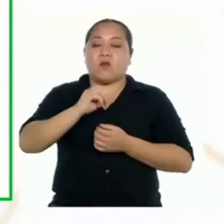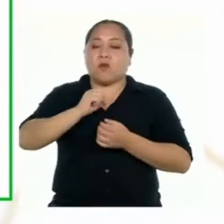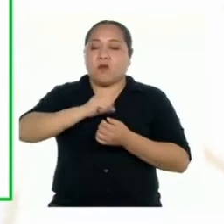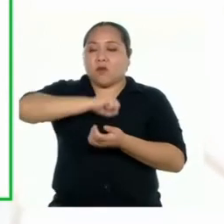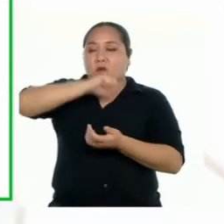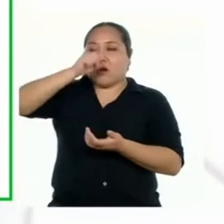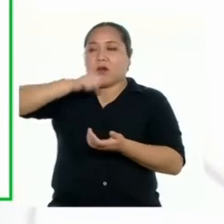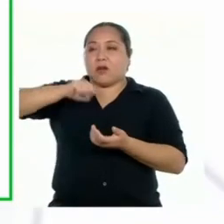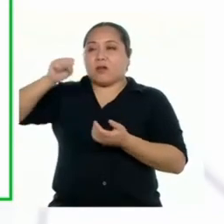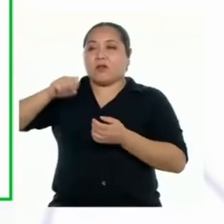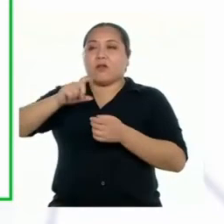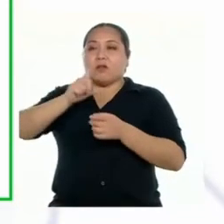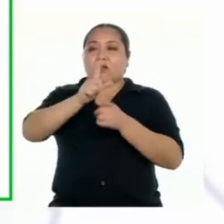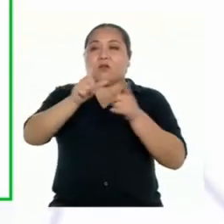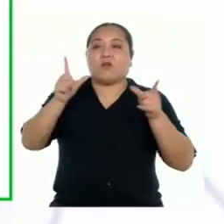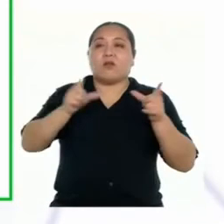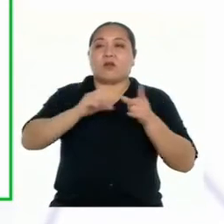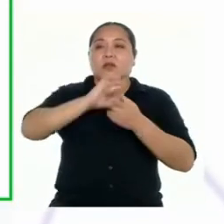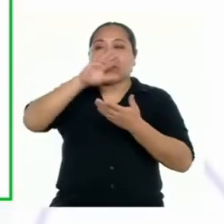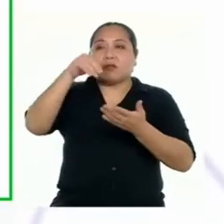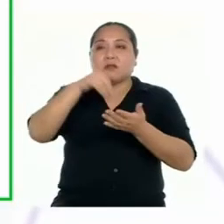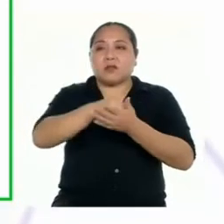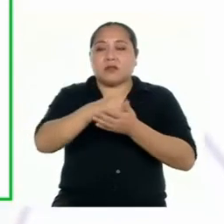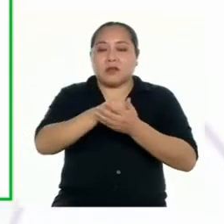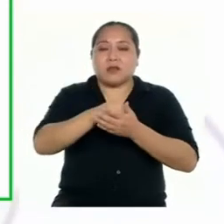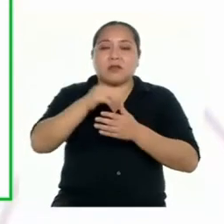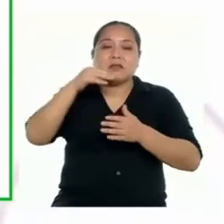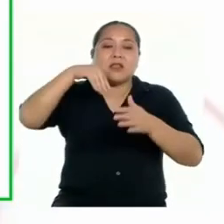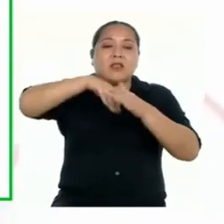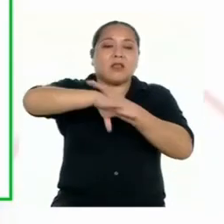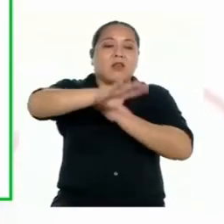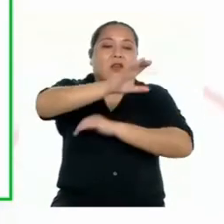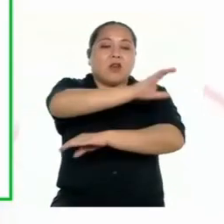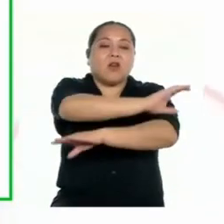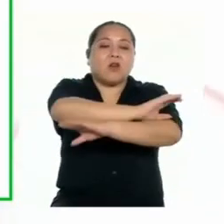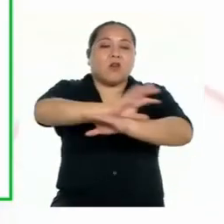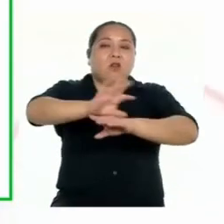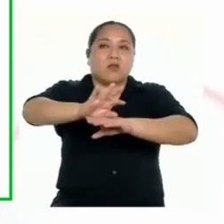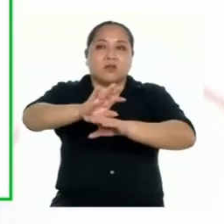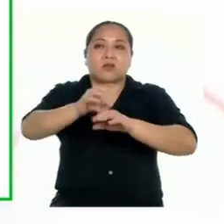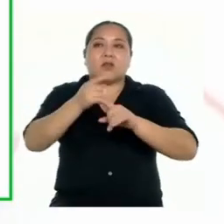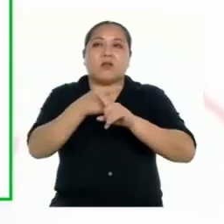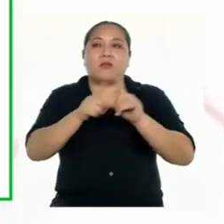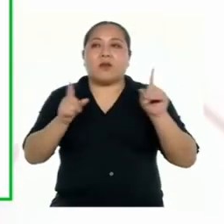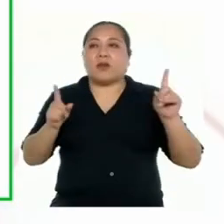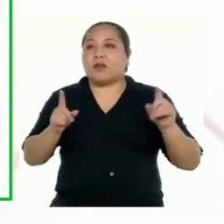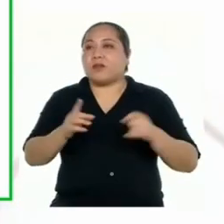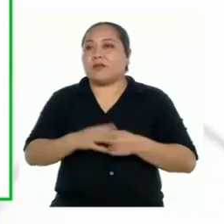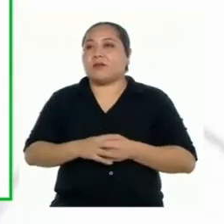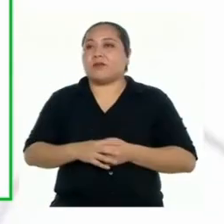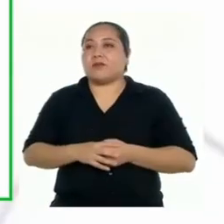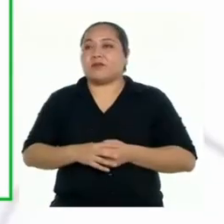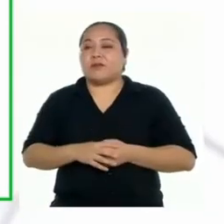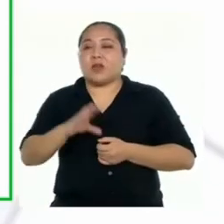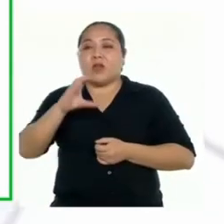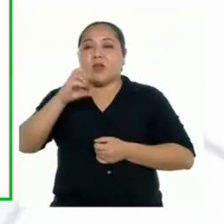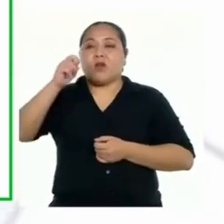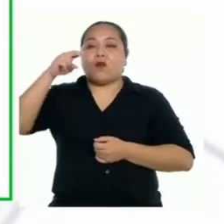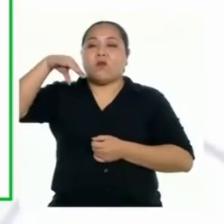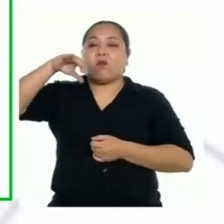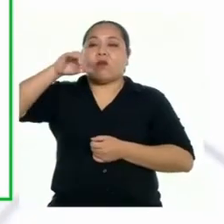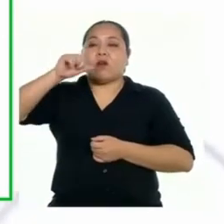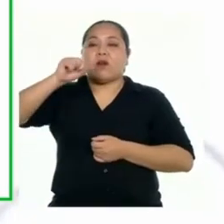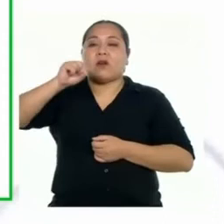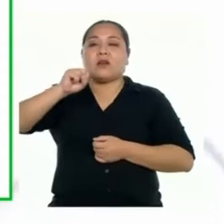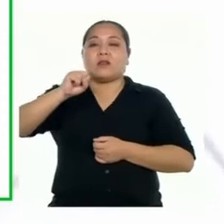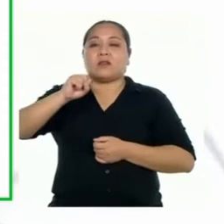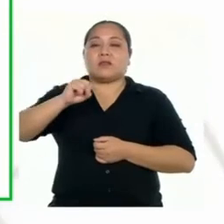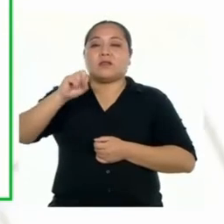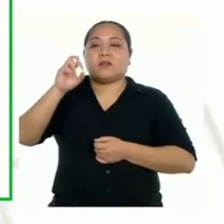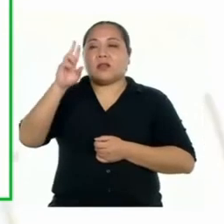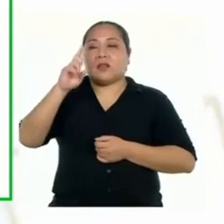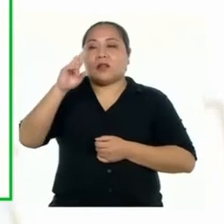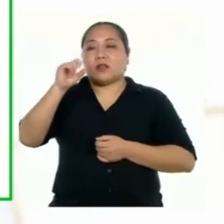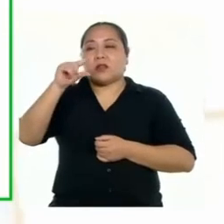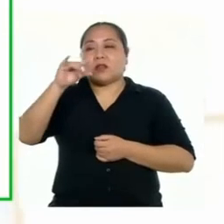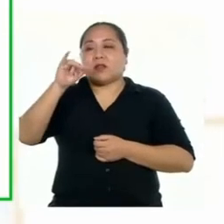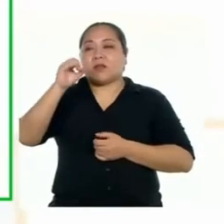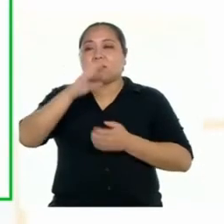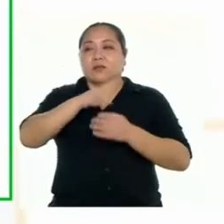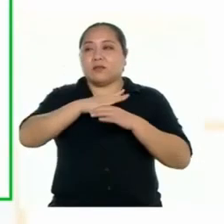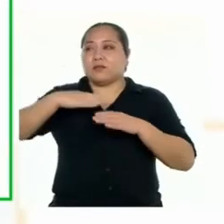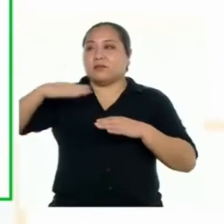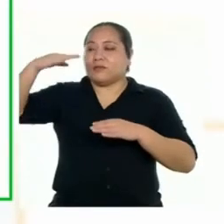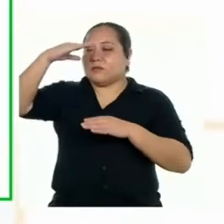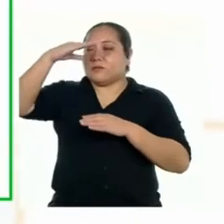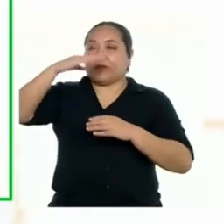los lugares centrales están en los valles costeros, mientras que en las cuencas de la región hidrográfica Amazonas o